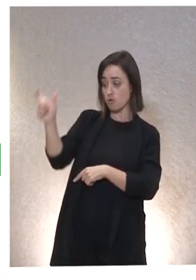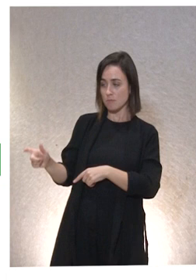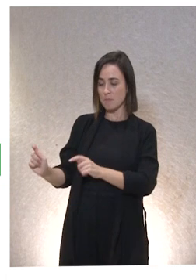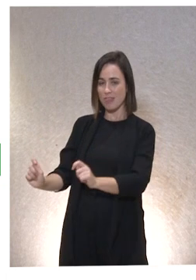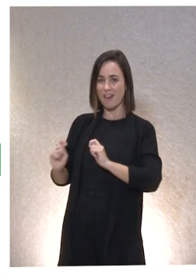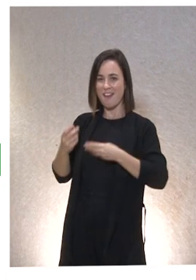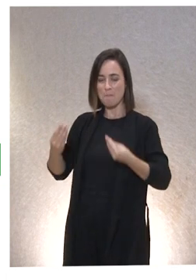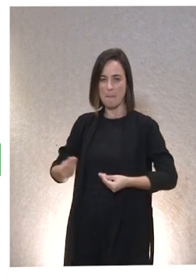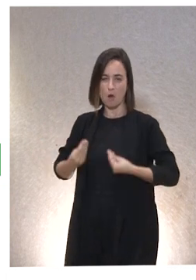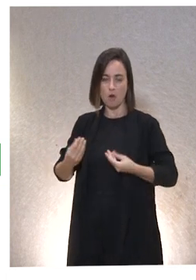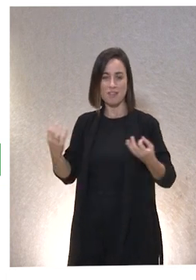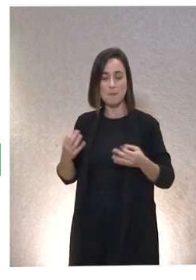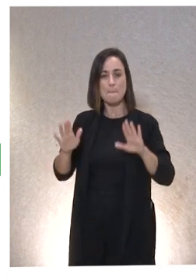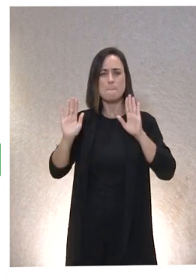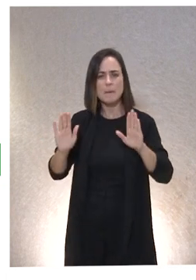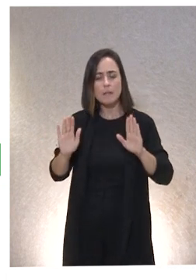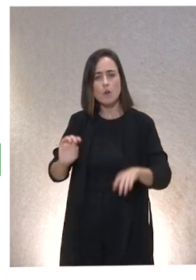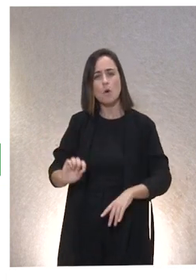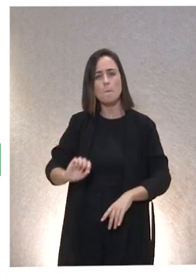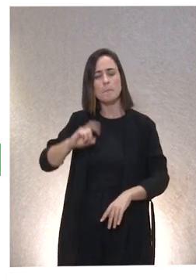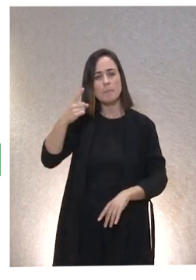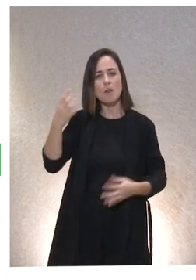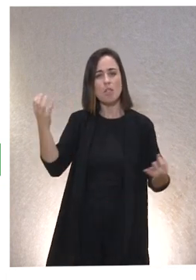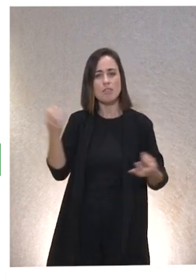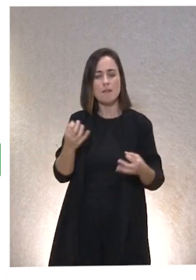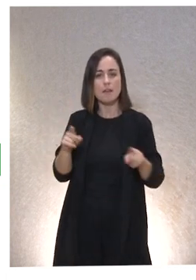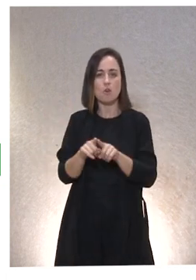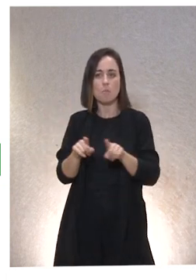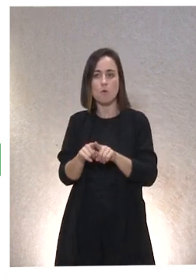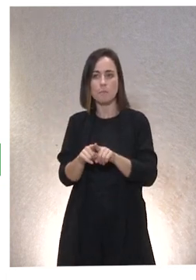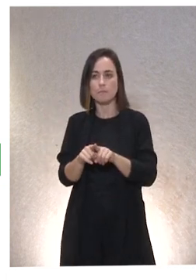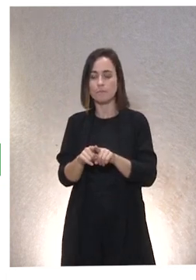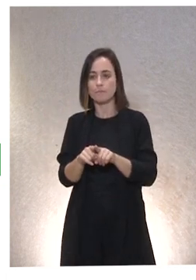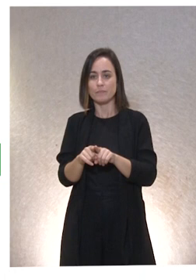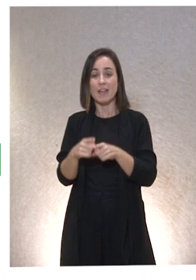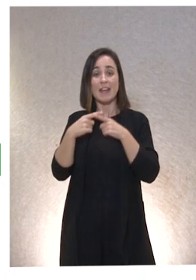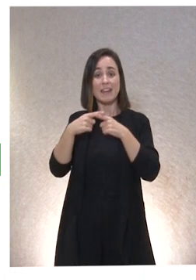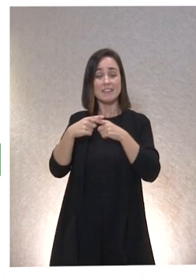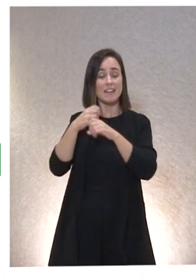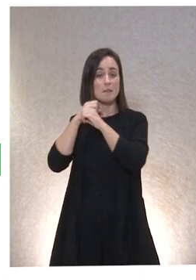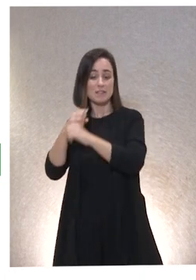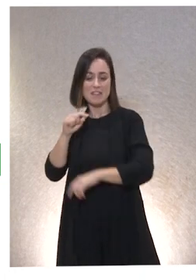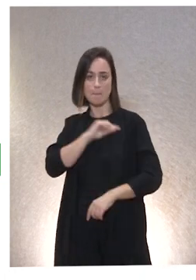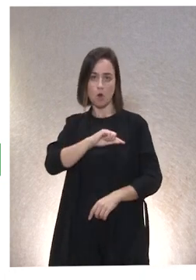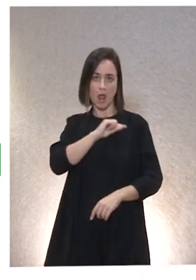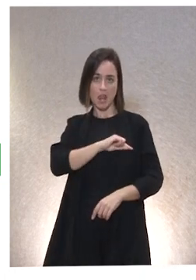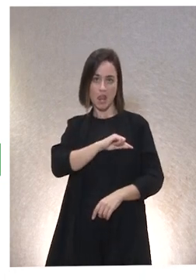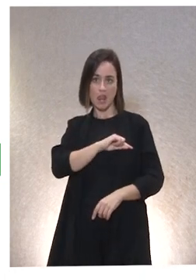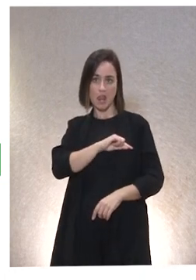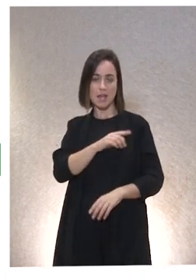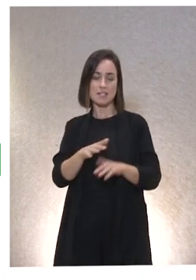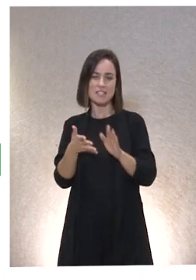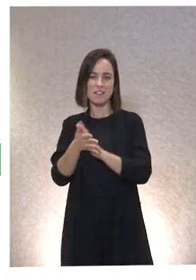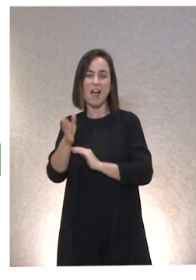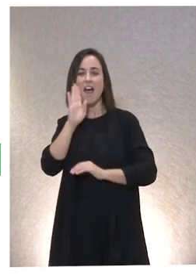Pero debe hacerse, primero, buscando situarla en la vivencia de la interdependencia moral. No en la